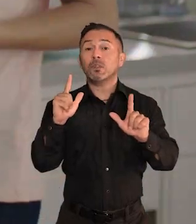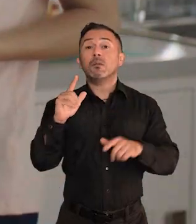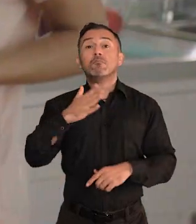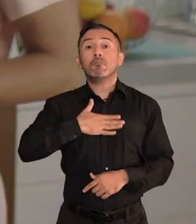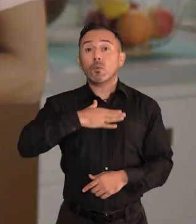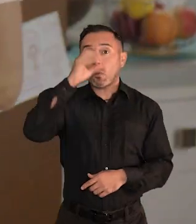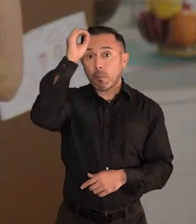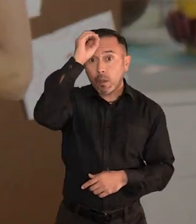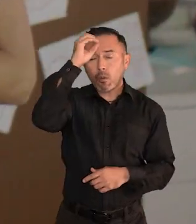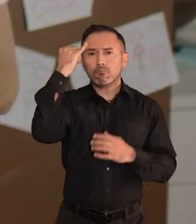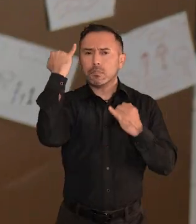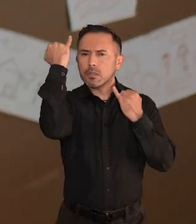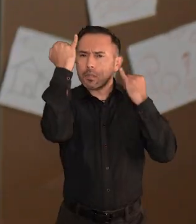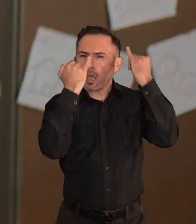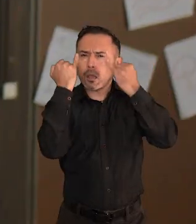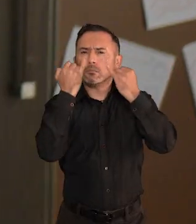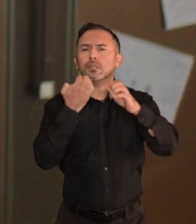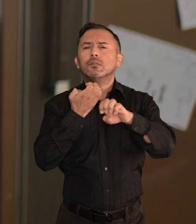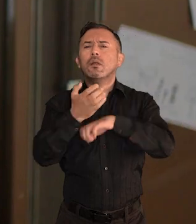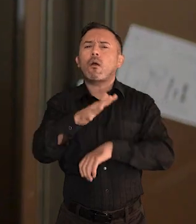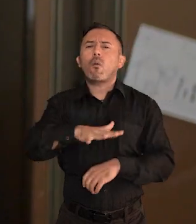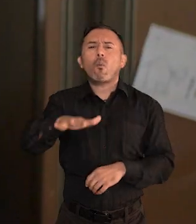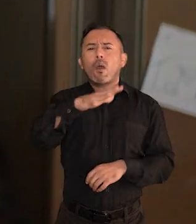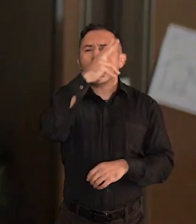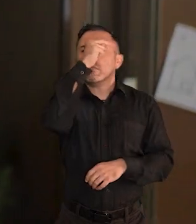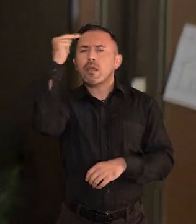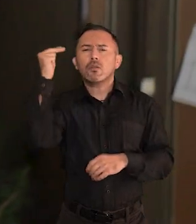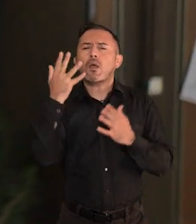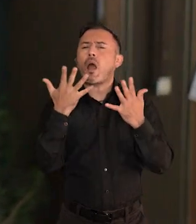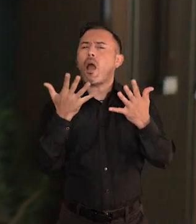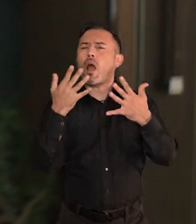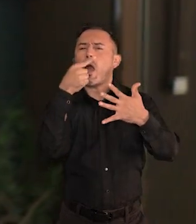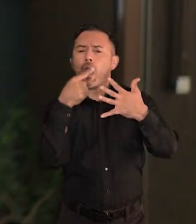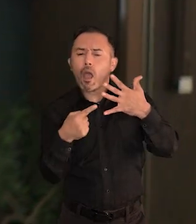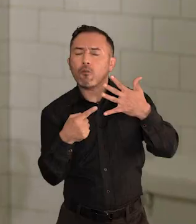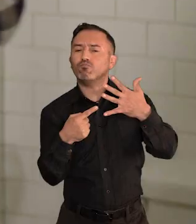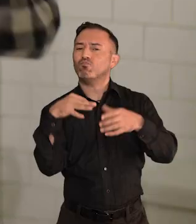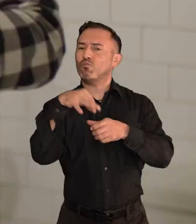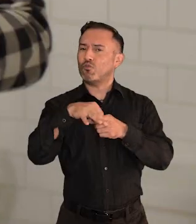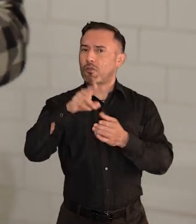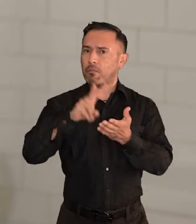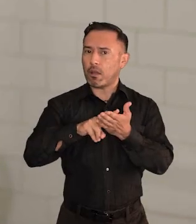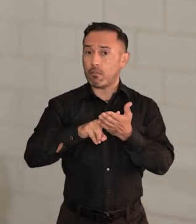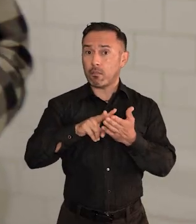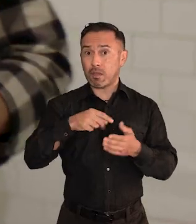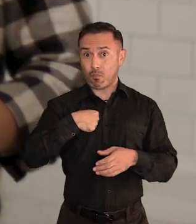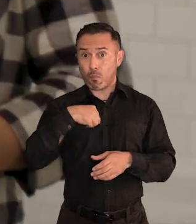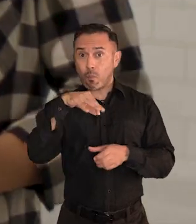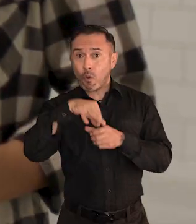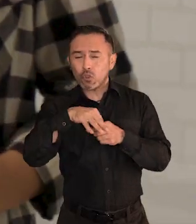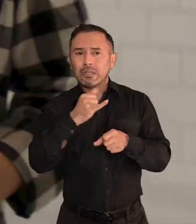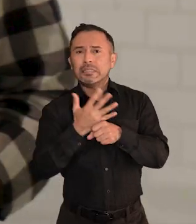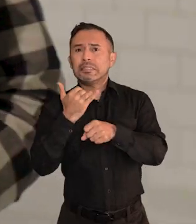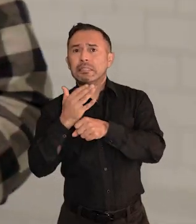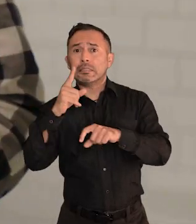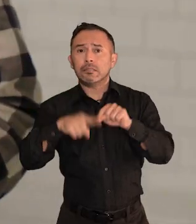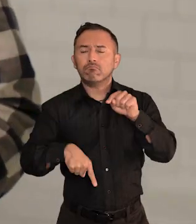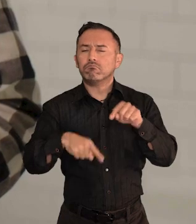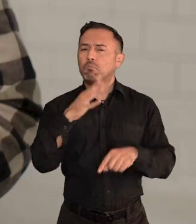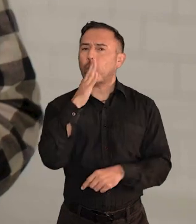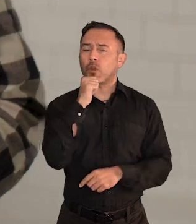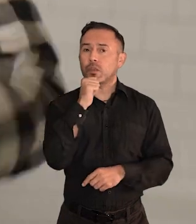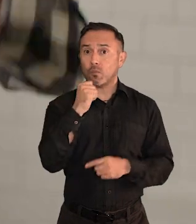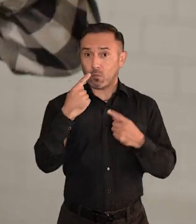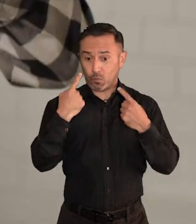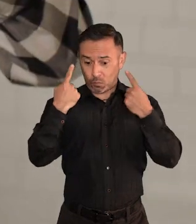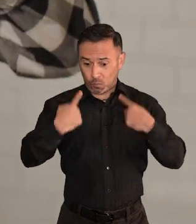nuestra opinión, nuestras ideas, lo que queremos para Nayarit, cuente. Nada va a parar mi voto. Así como cuidamos